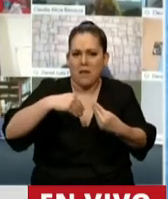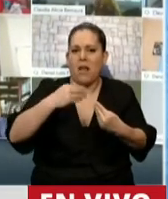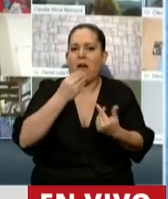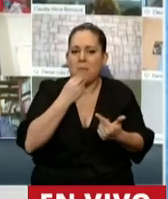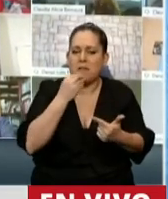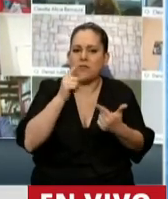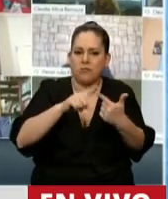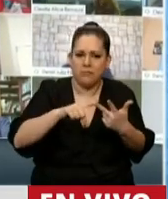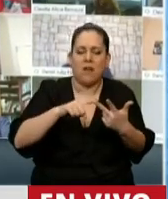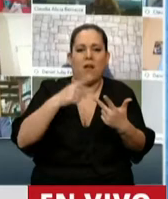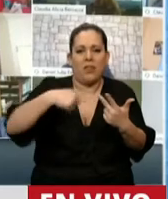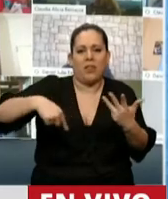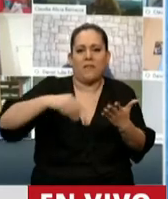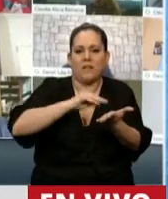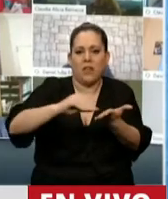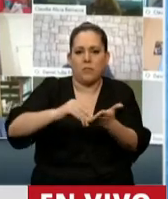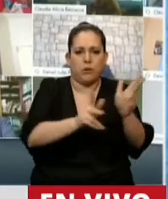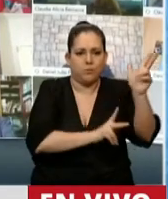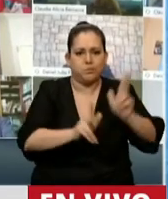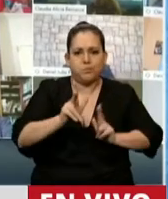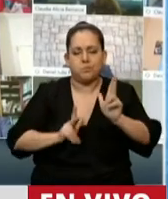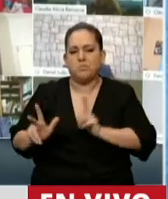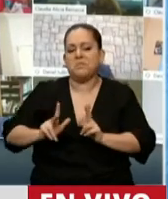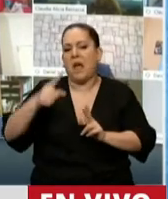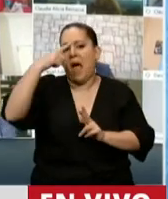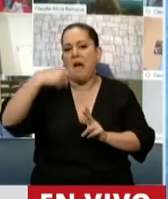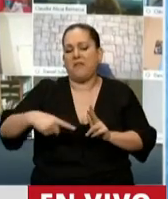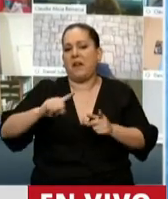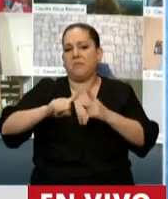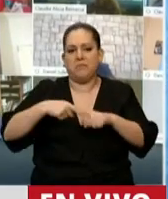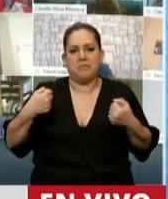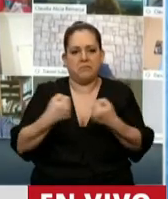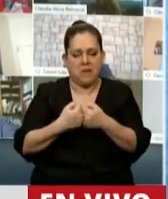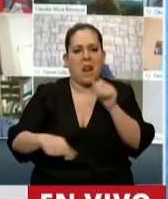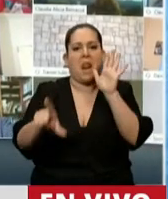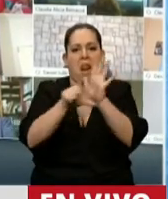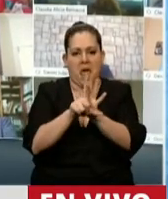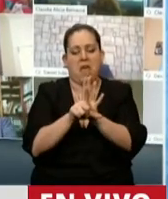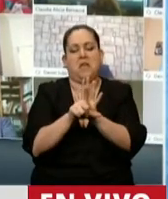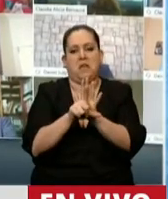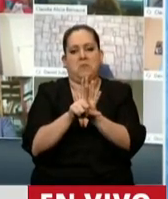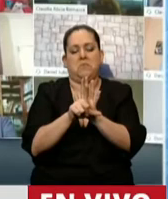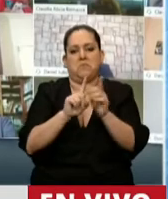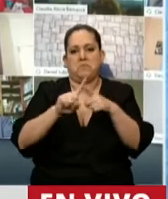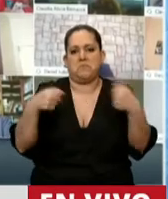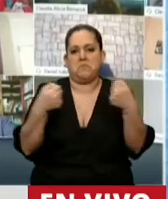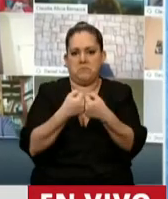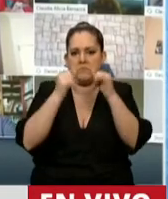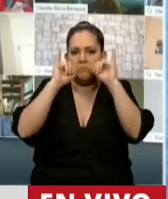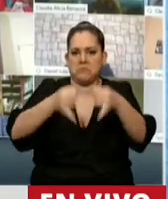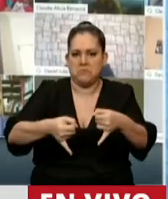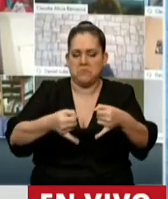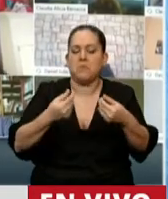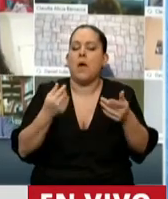Ramón, de la diputada Camaño. Creo que en definitiva se llegó a una ley de consenso. Pero esa ley de consenso sería abstracta si no